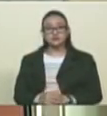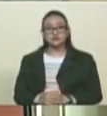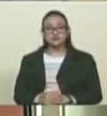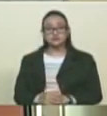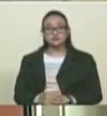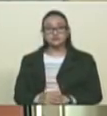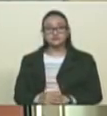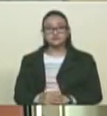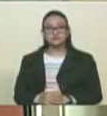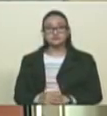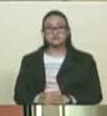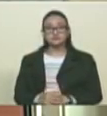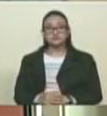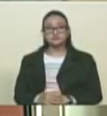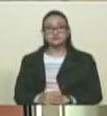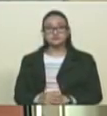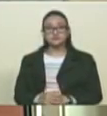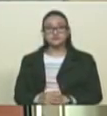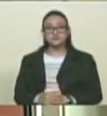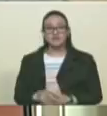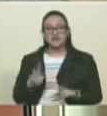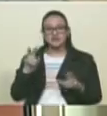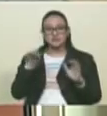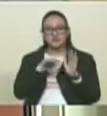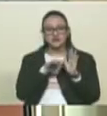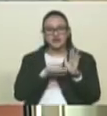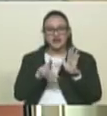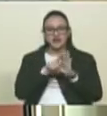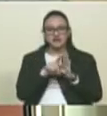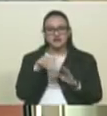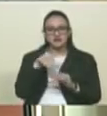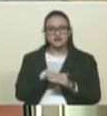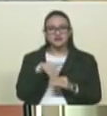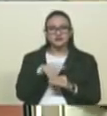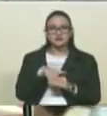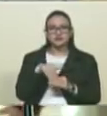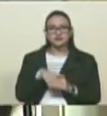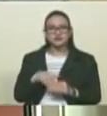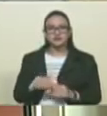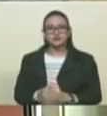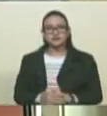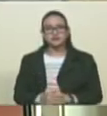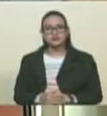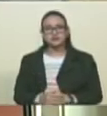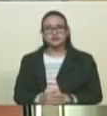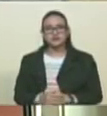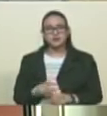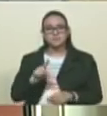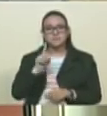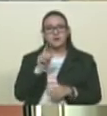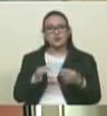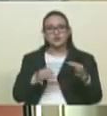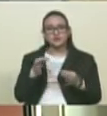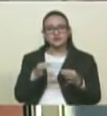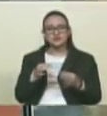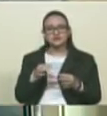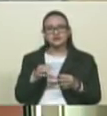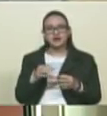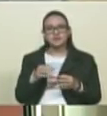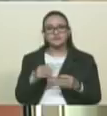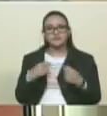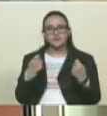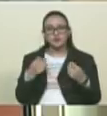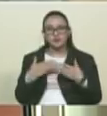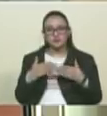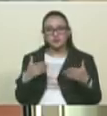bueno, en cuanto al tema de las garantías electorales que estaría solicitando, primero justicia también, voluntad popular, que son organizaciones a las